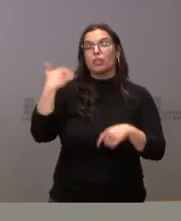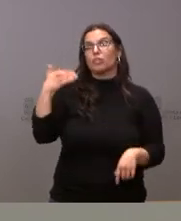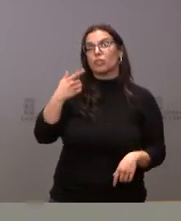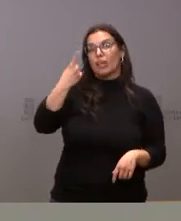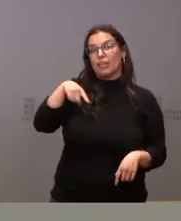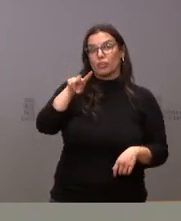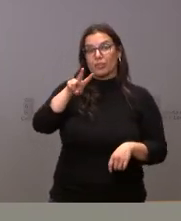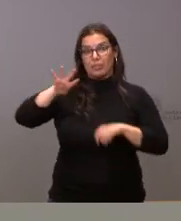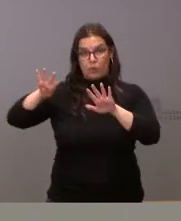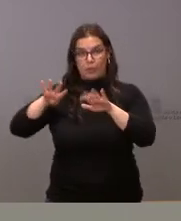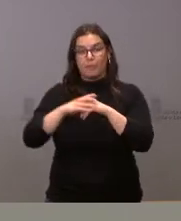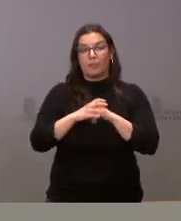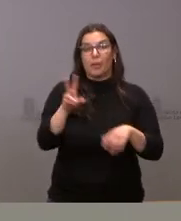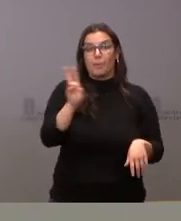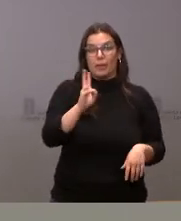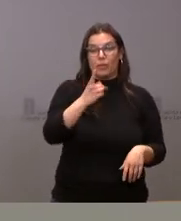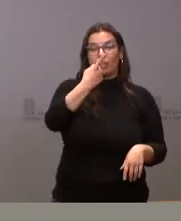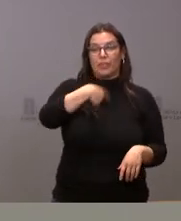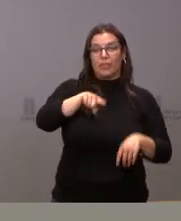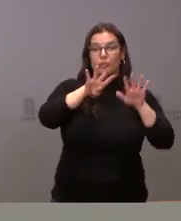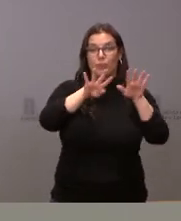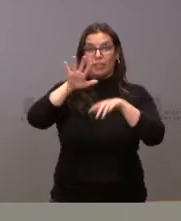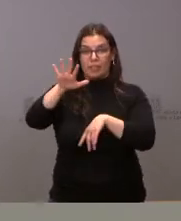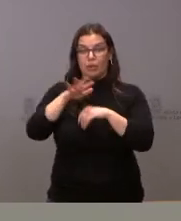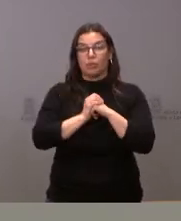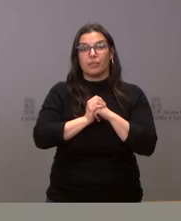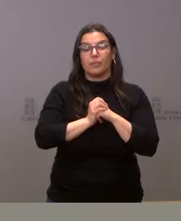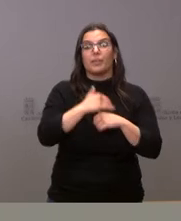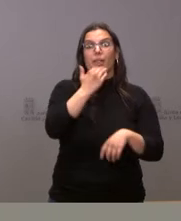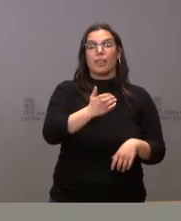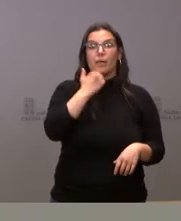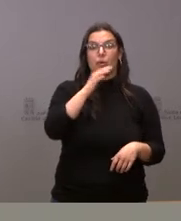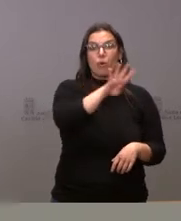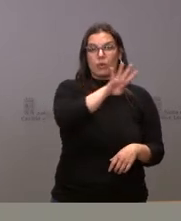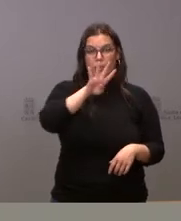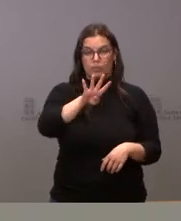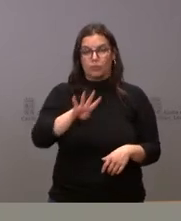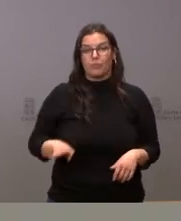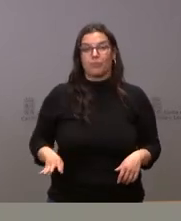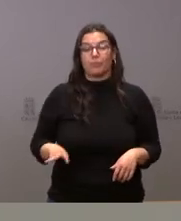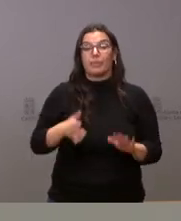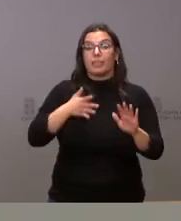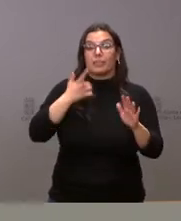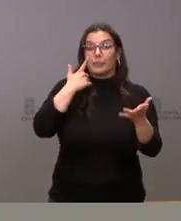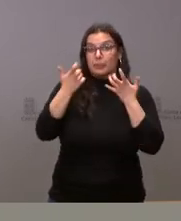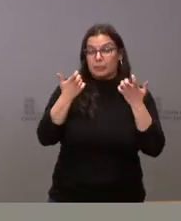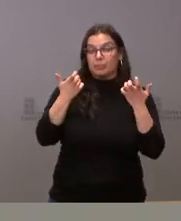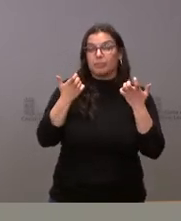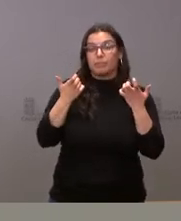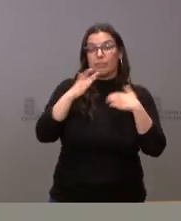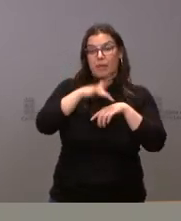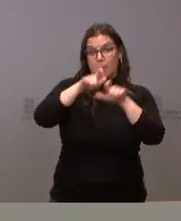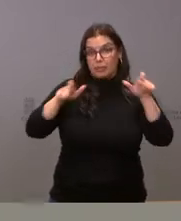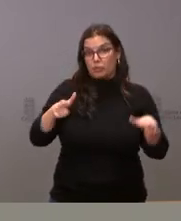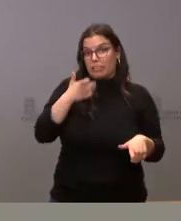129, Valladolid 195 y Zamora 44. Significarles, para las personas que